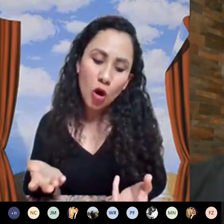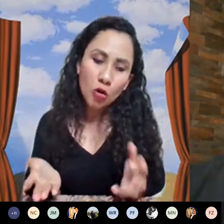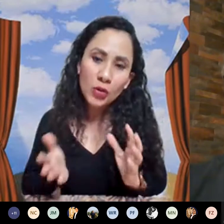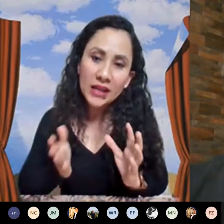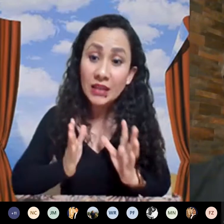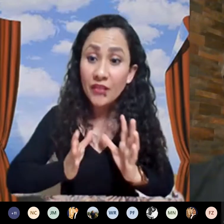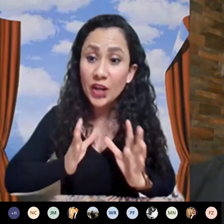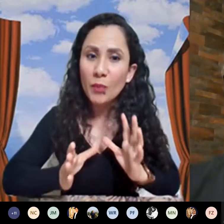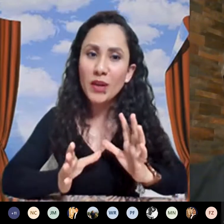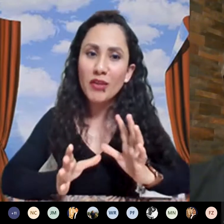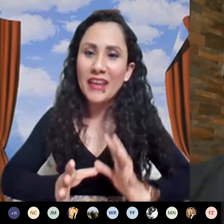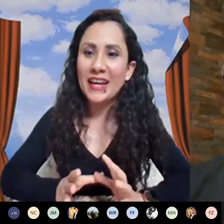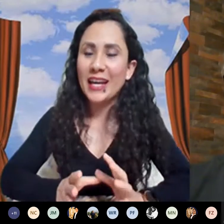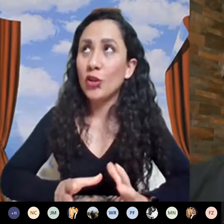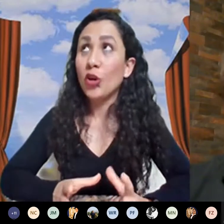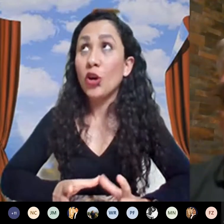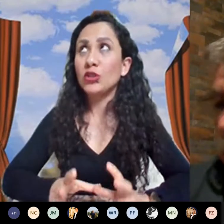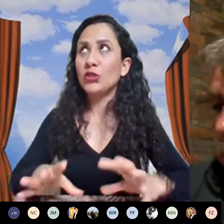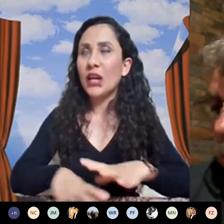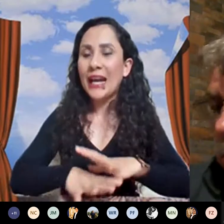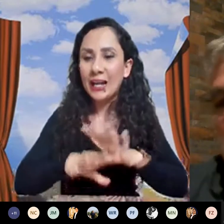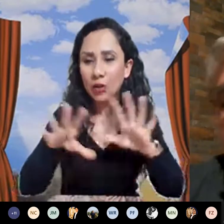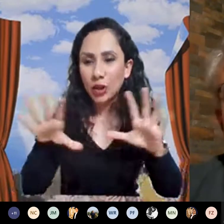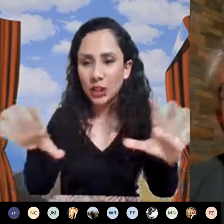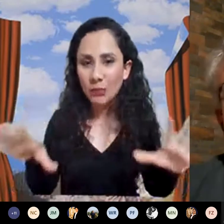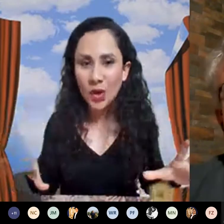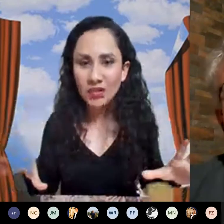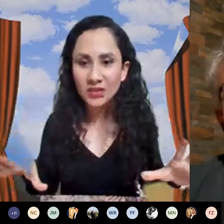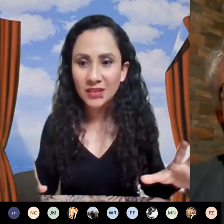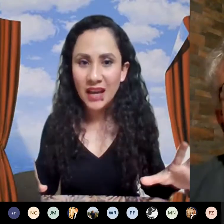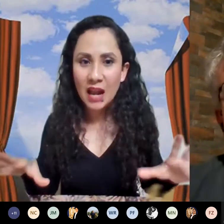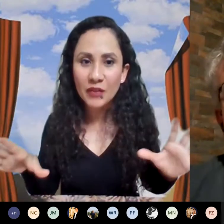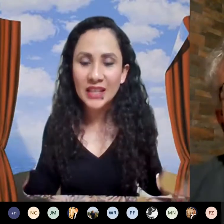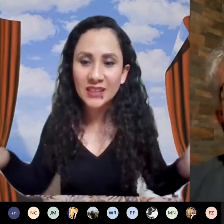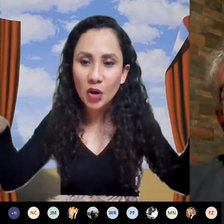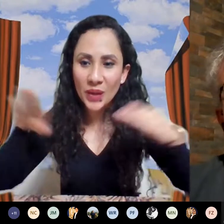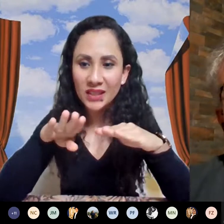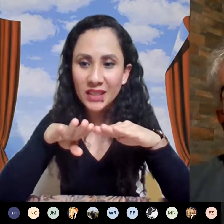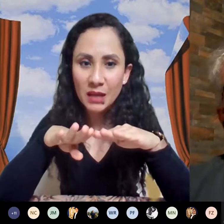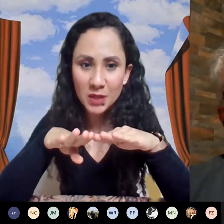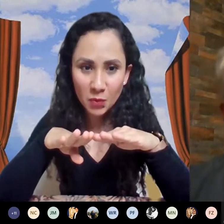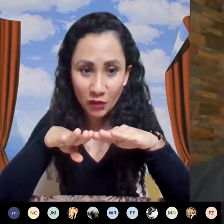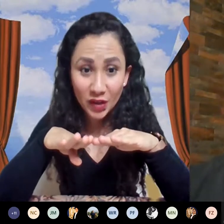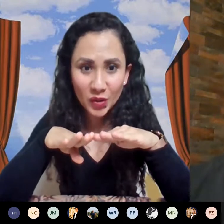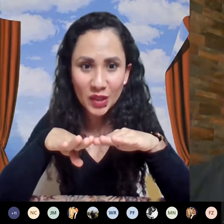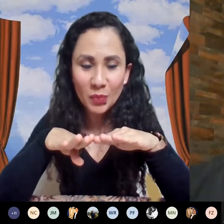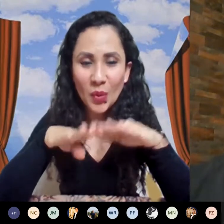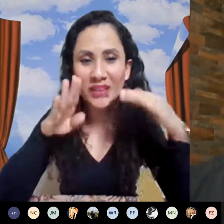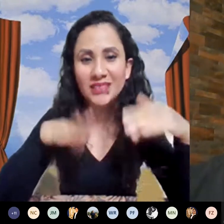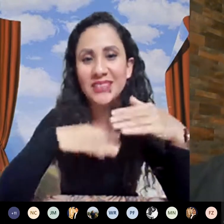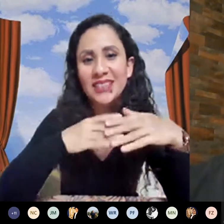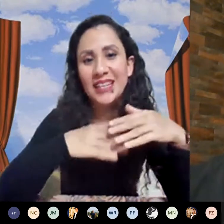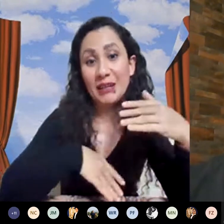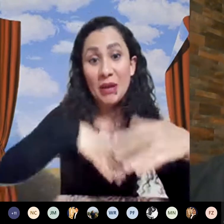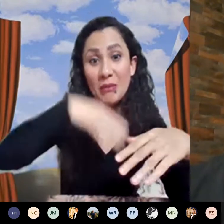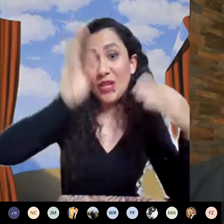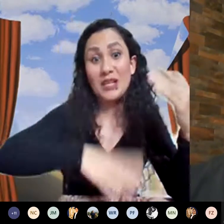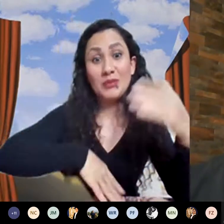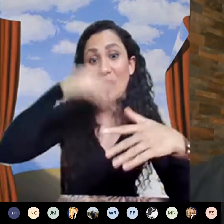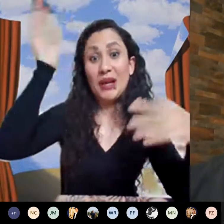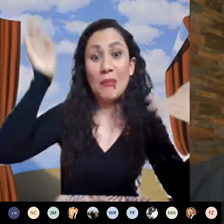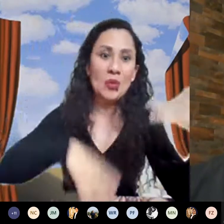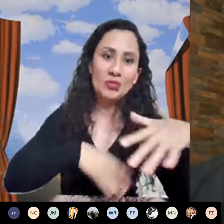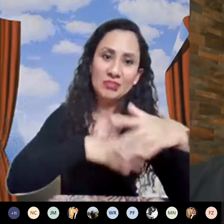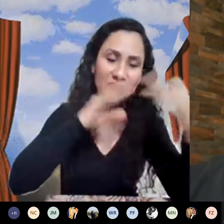no ocurra ese fenómeno de que dos genotipos al final se convierten en el mismo fenotipo es decir de que